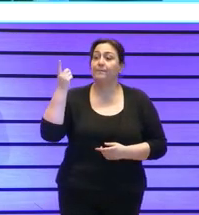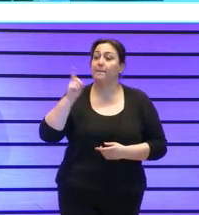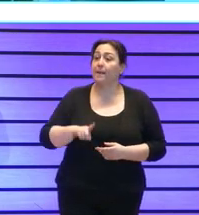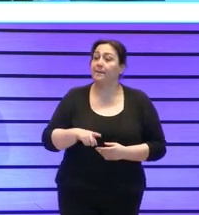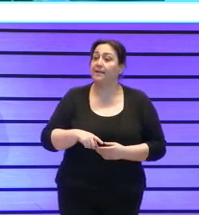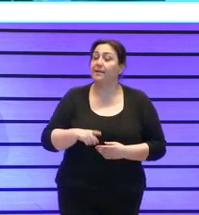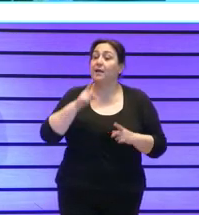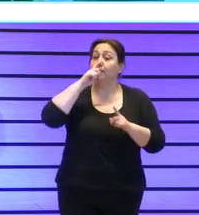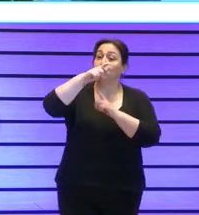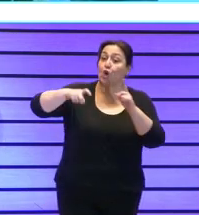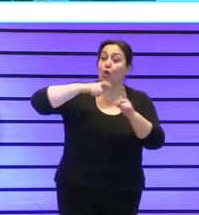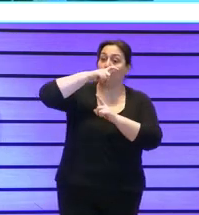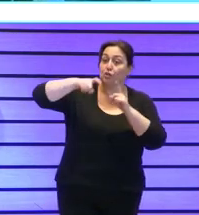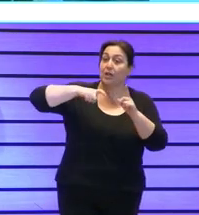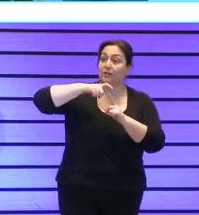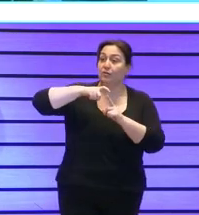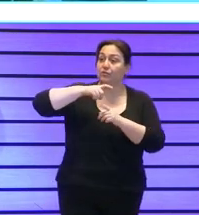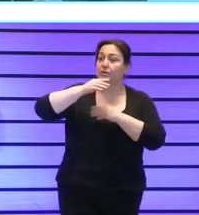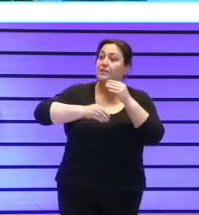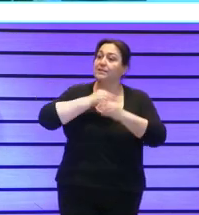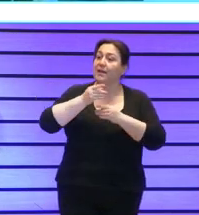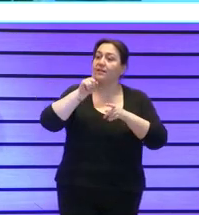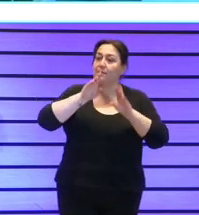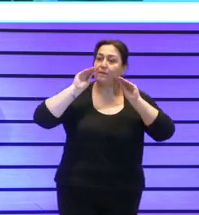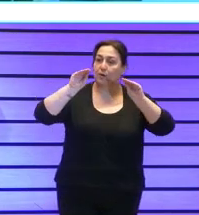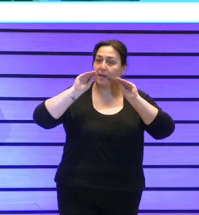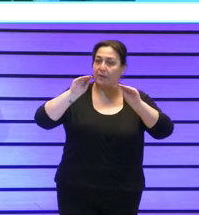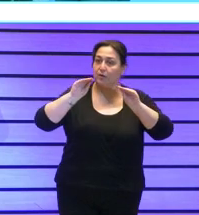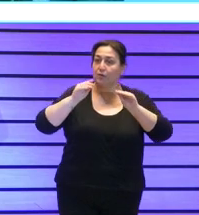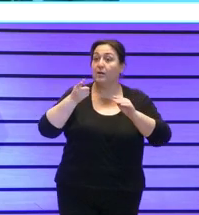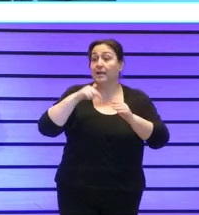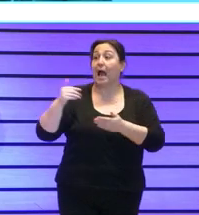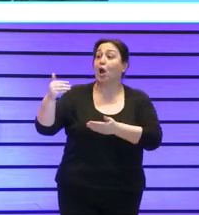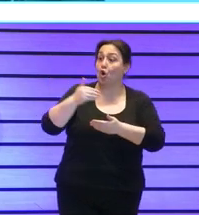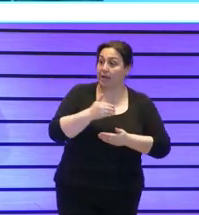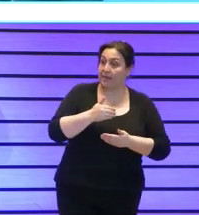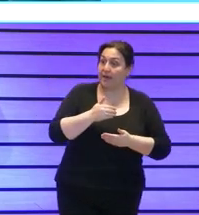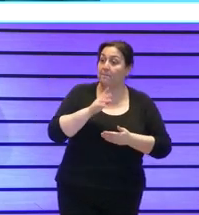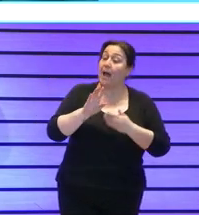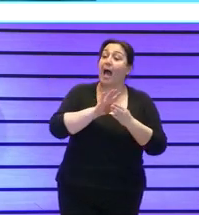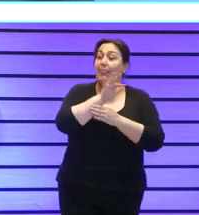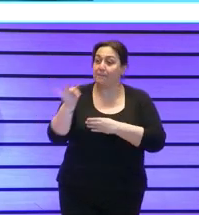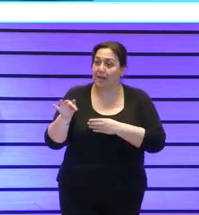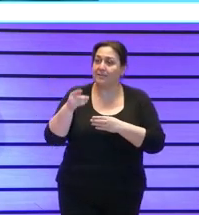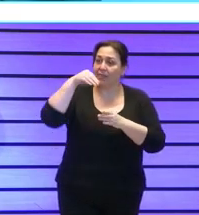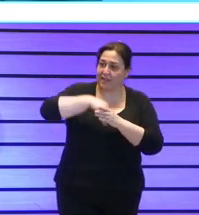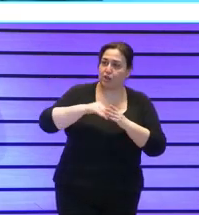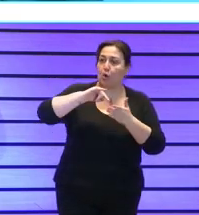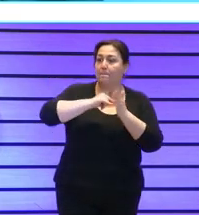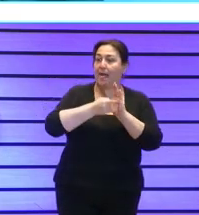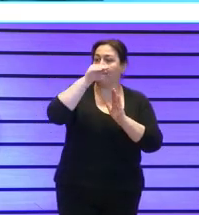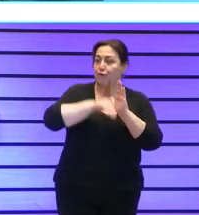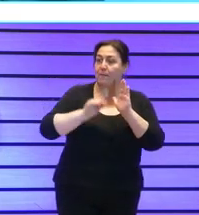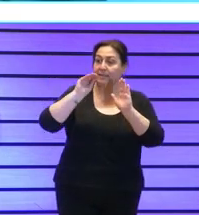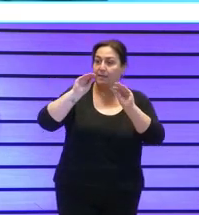y anualmente se sigue se realiza formación aparte de la acogida entra dentro de nuestro plan formativo todo el sistema de